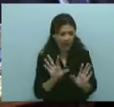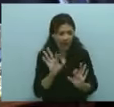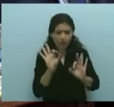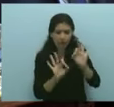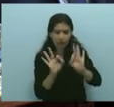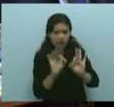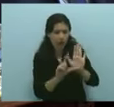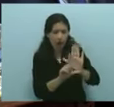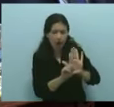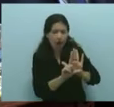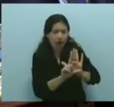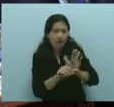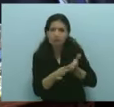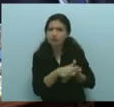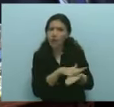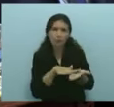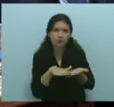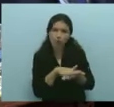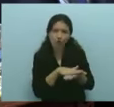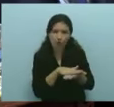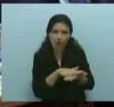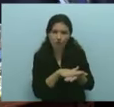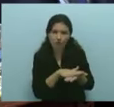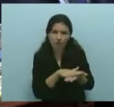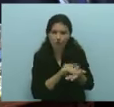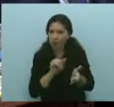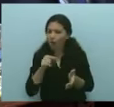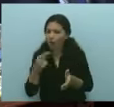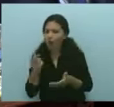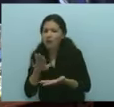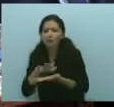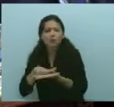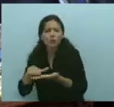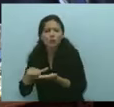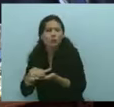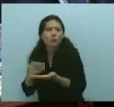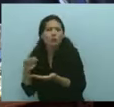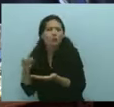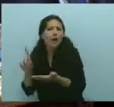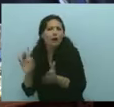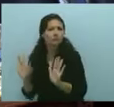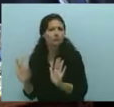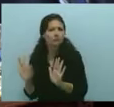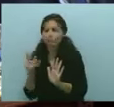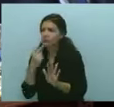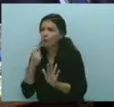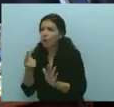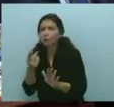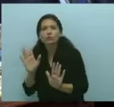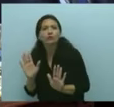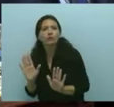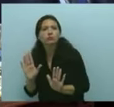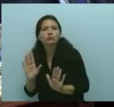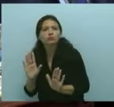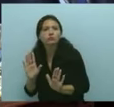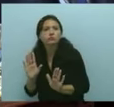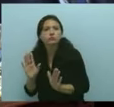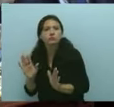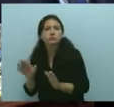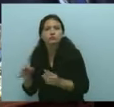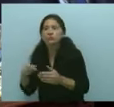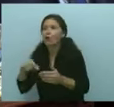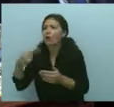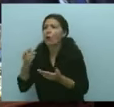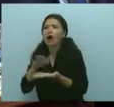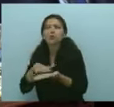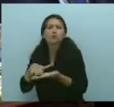negamos a la opción de que no haya reforma, del siga, siga, de mirar para el costado. Por supuesto que es más fácil que el